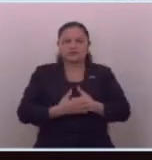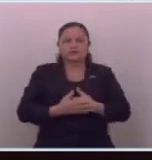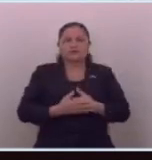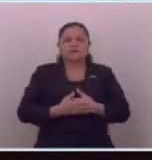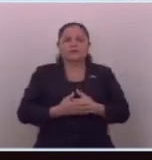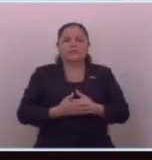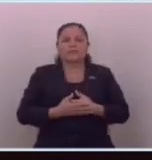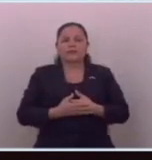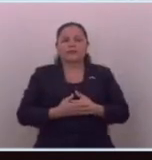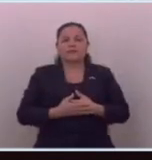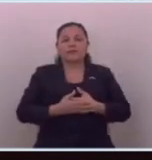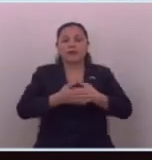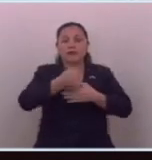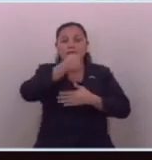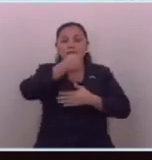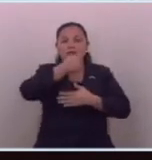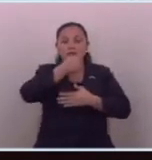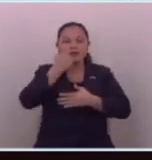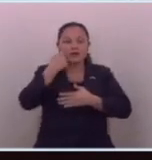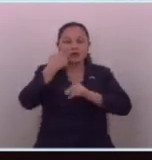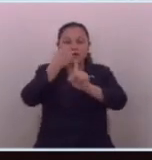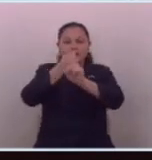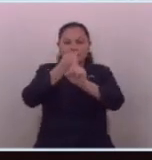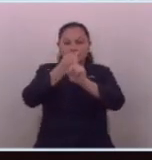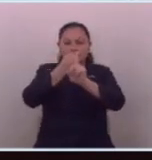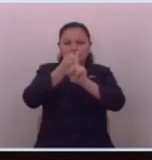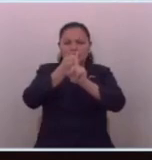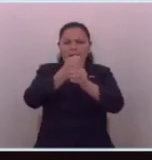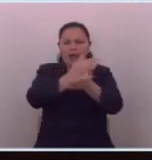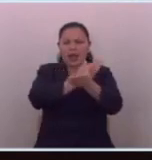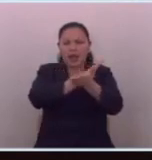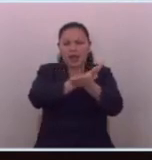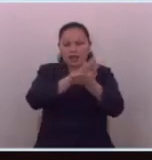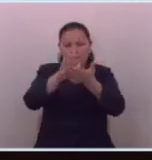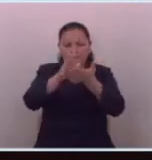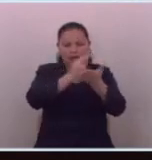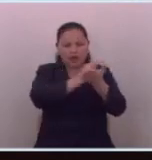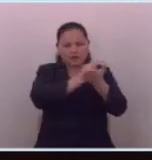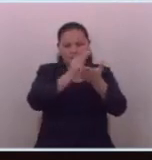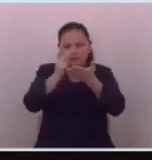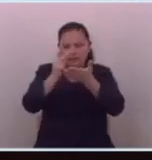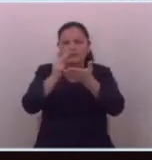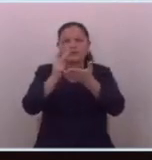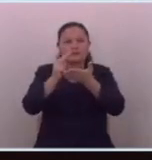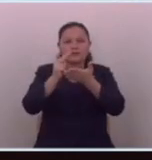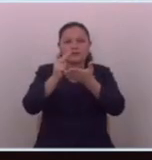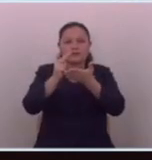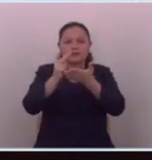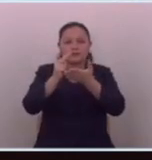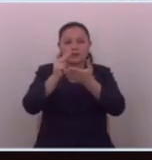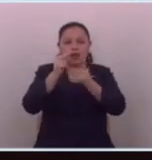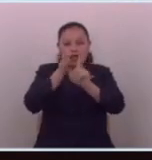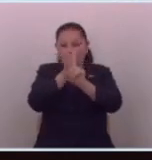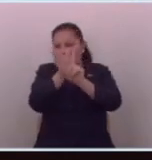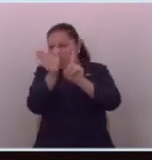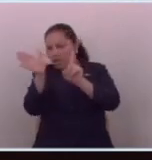pero una prensa objetiva veraz sin sesgos